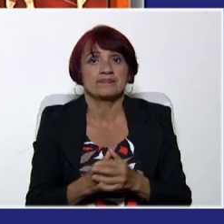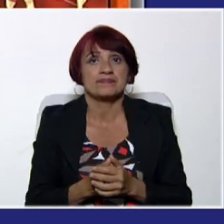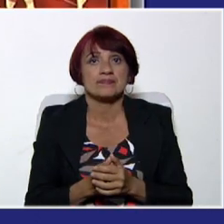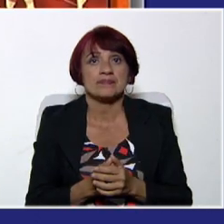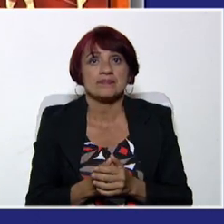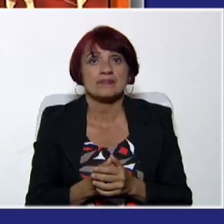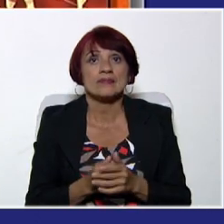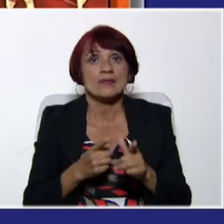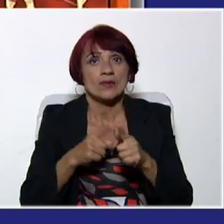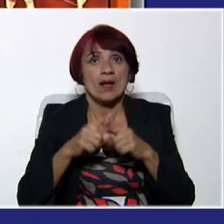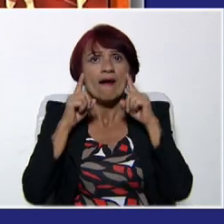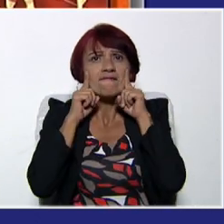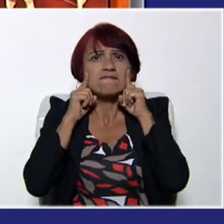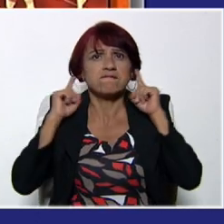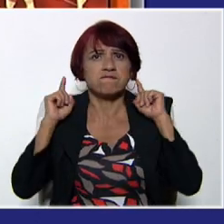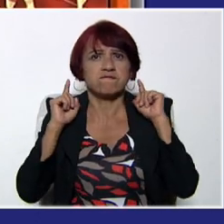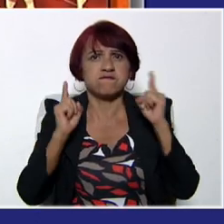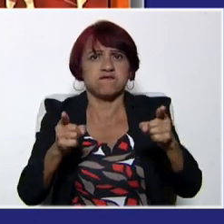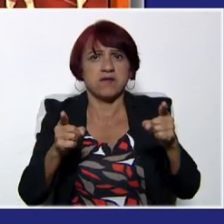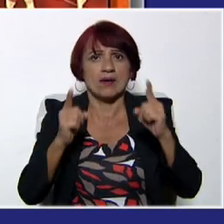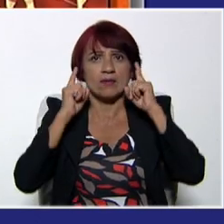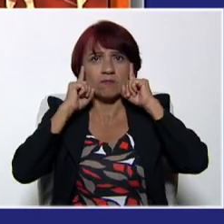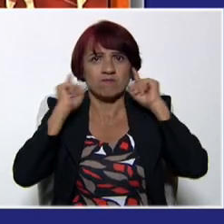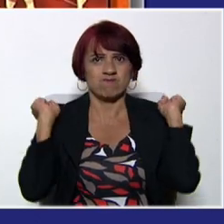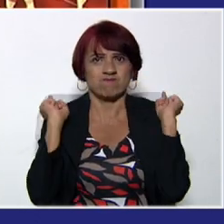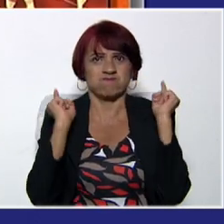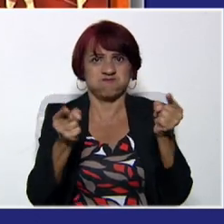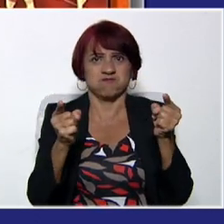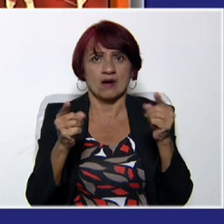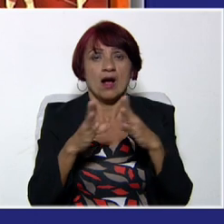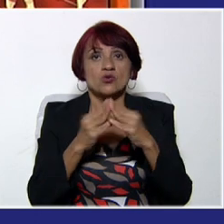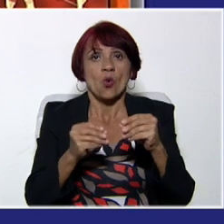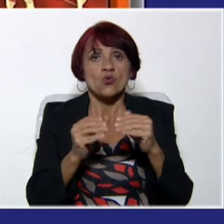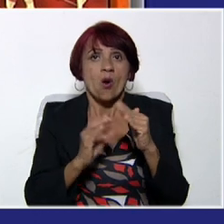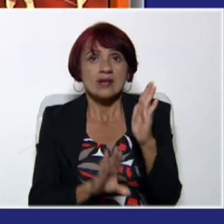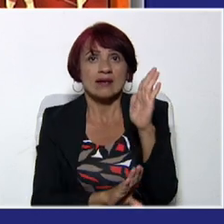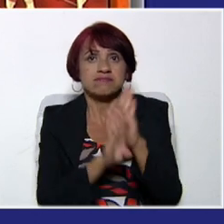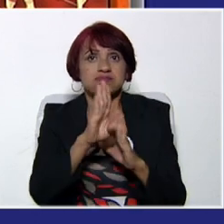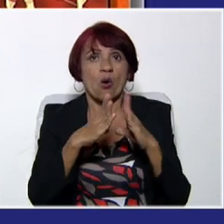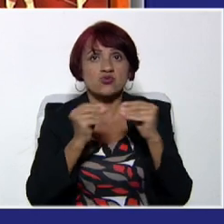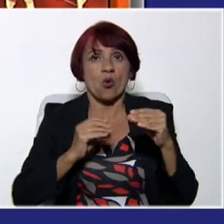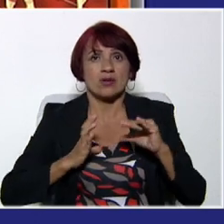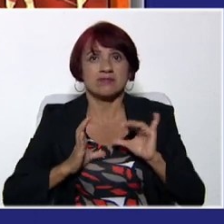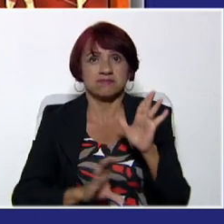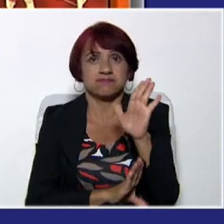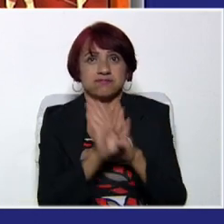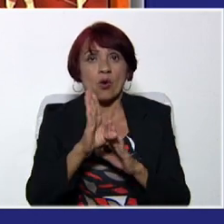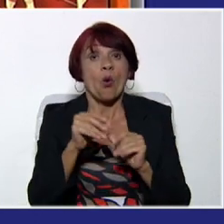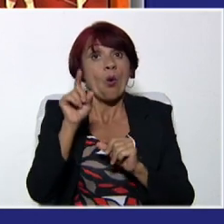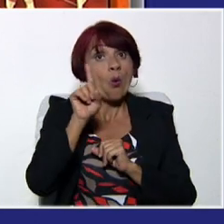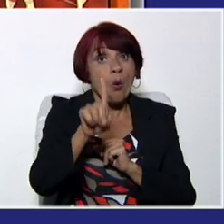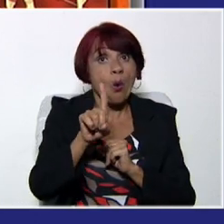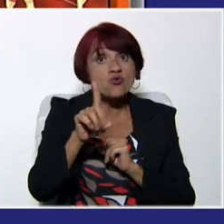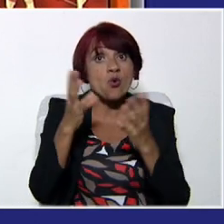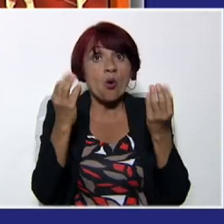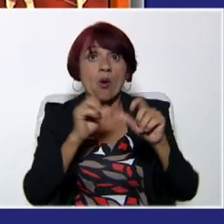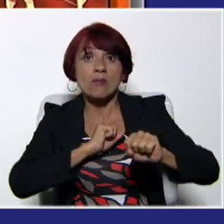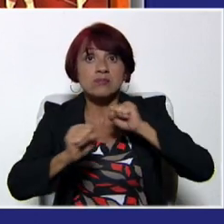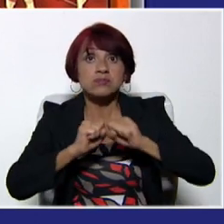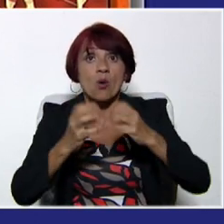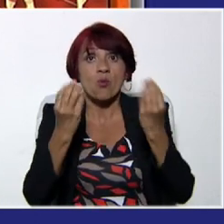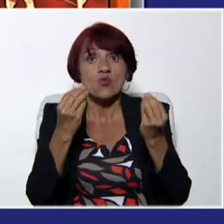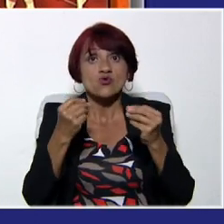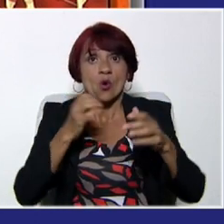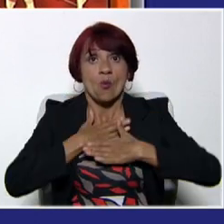La velocidad, ¿qué es la velocidad? La velocidad es la capacidad de realizar uno o varios movimientos